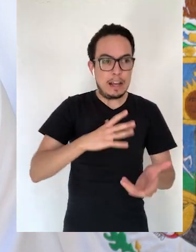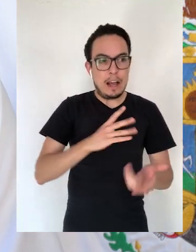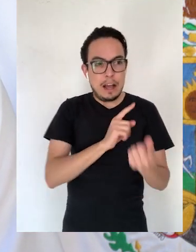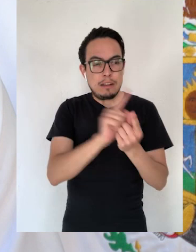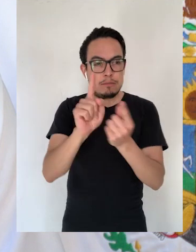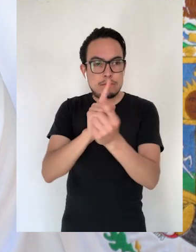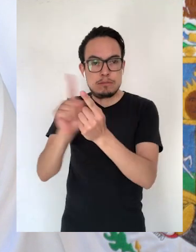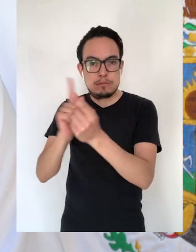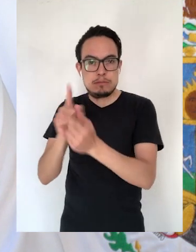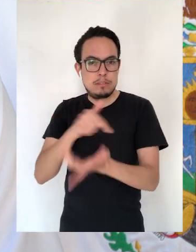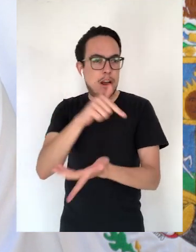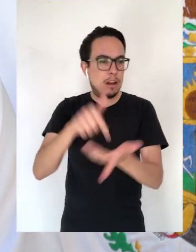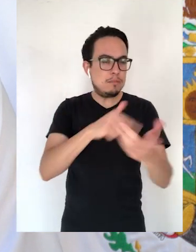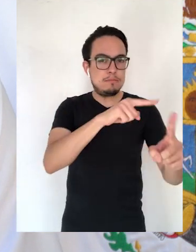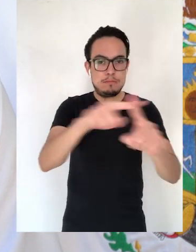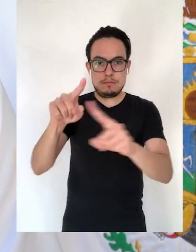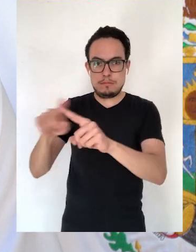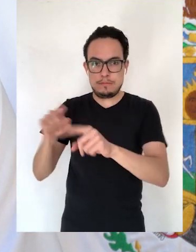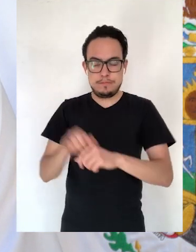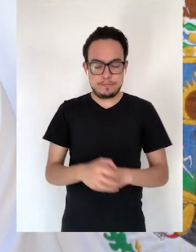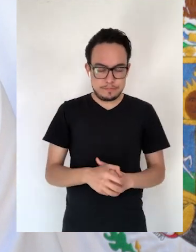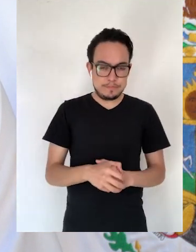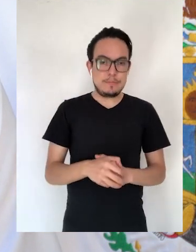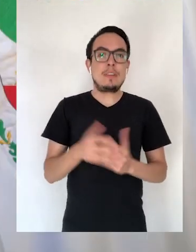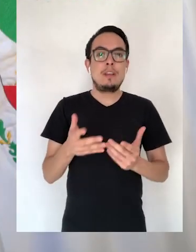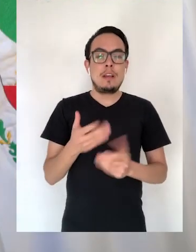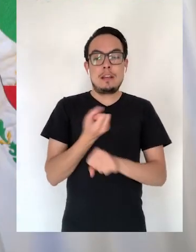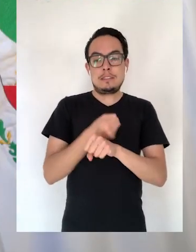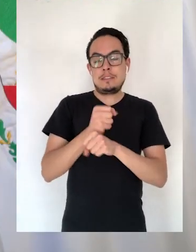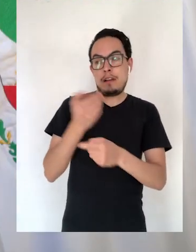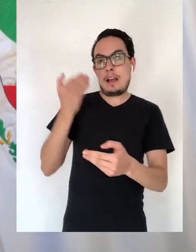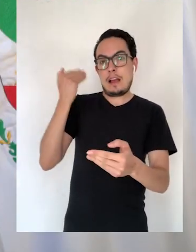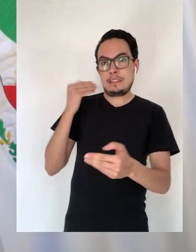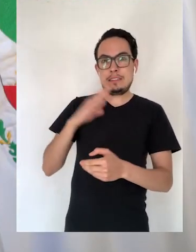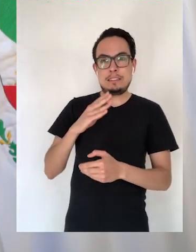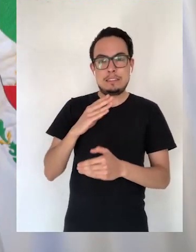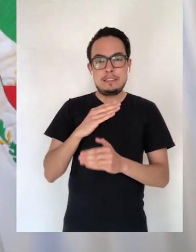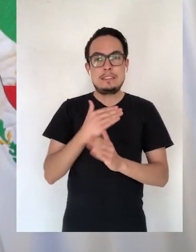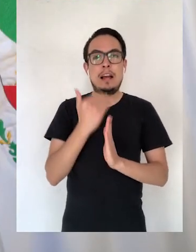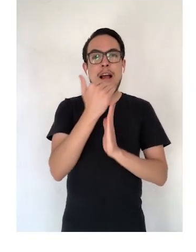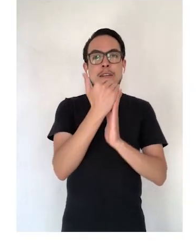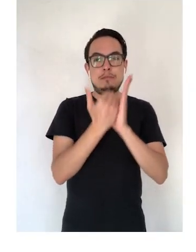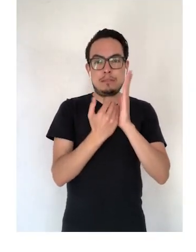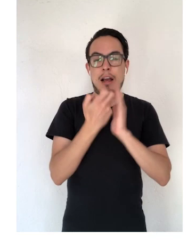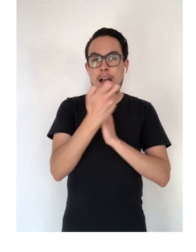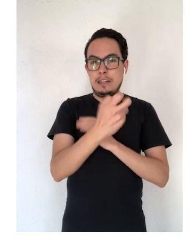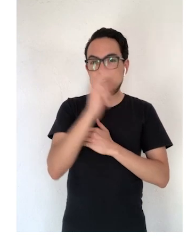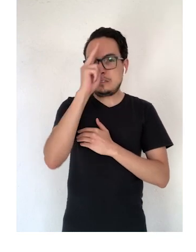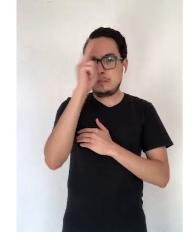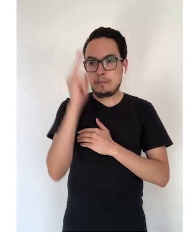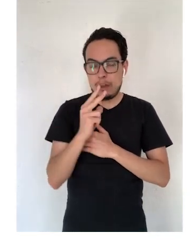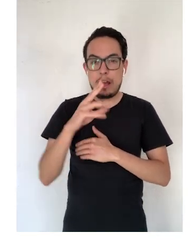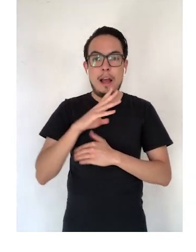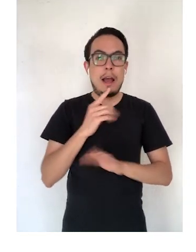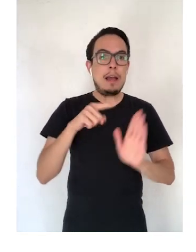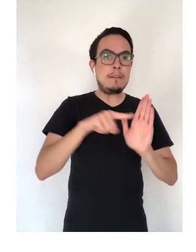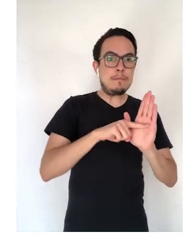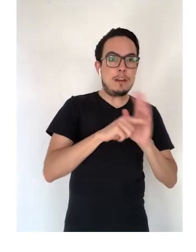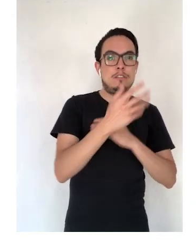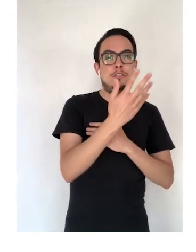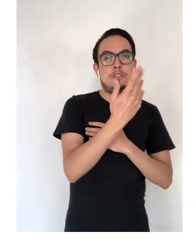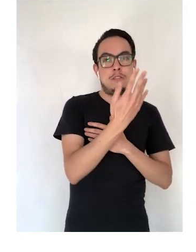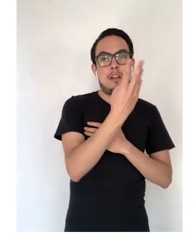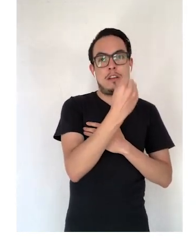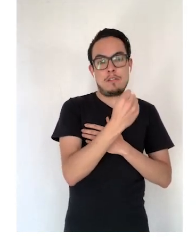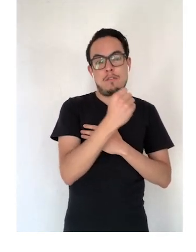calles, en los traslados, en los comercios. La semana pasada rompimos nuestra tendencia a la baja en los activos. Pasamos de